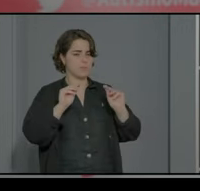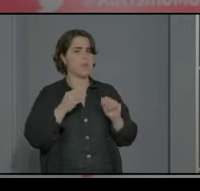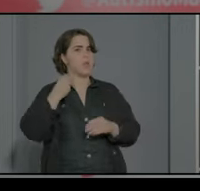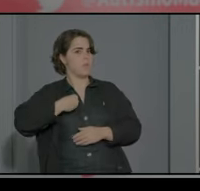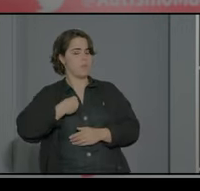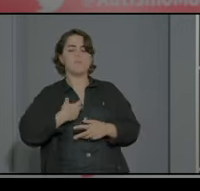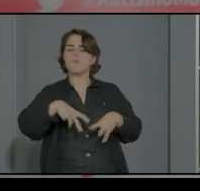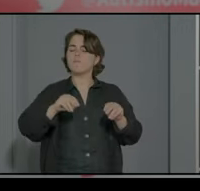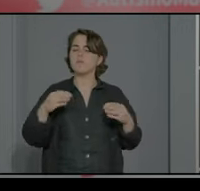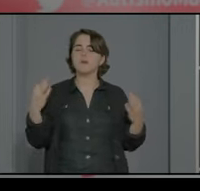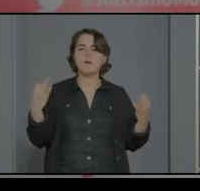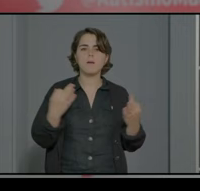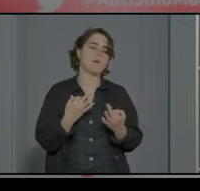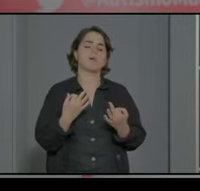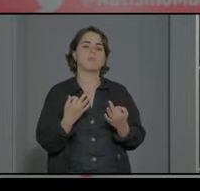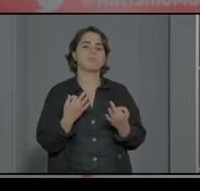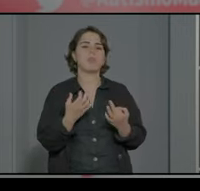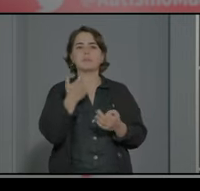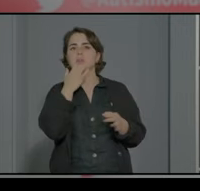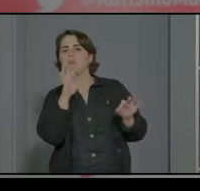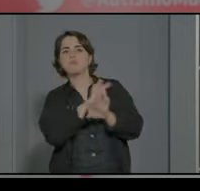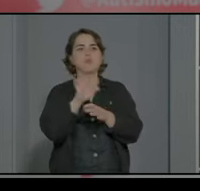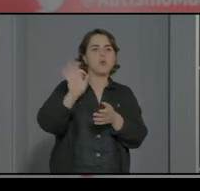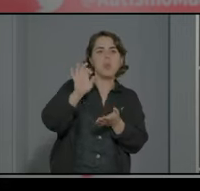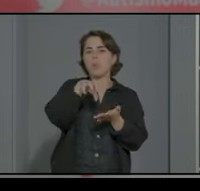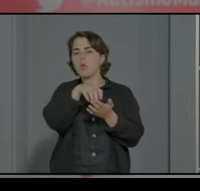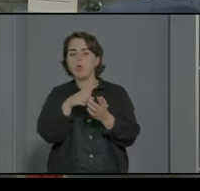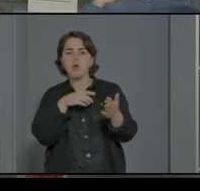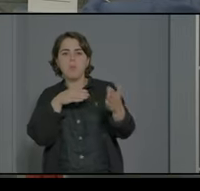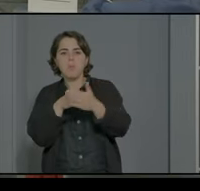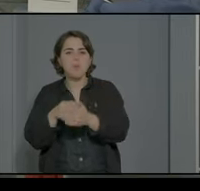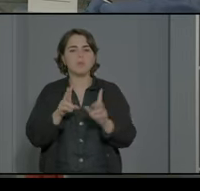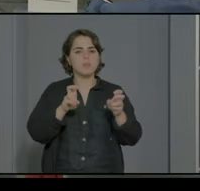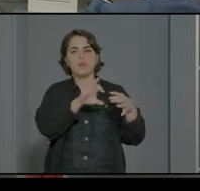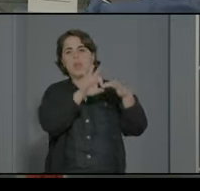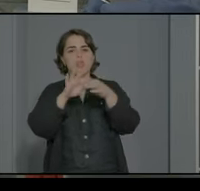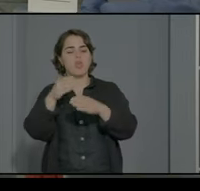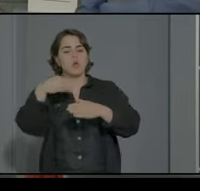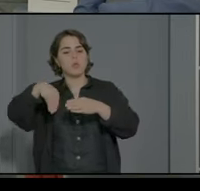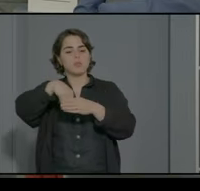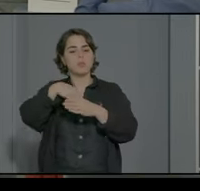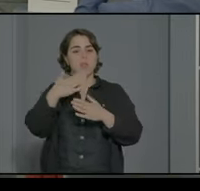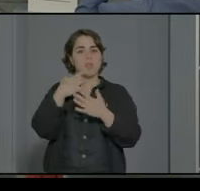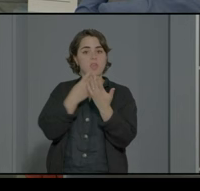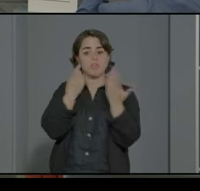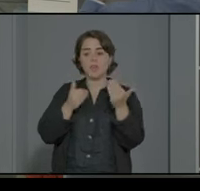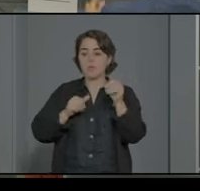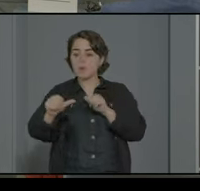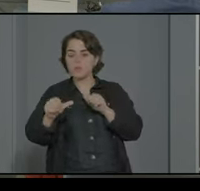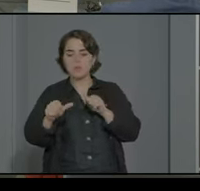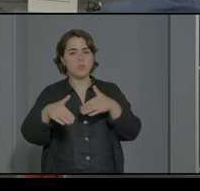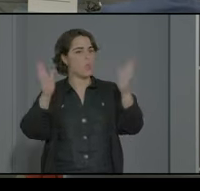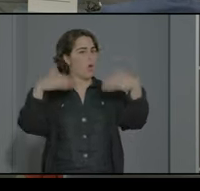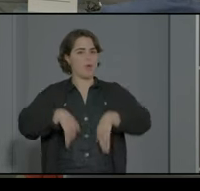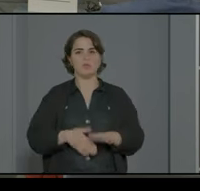también acaba todo lo que es cualquier confusión o duda o dificultad en relación a la inclusión a partir de los 16 no existe ni es necesario